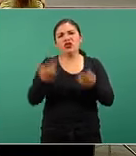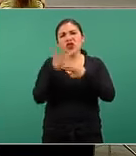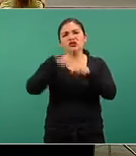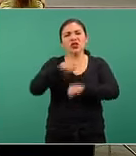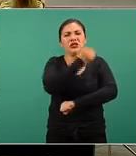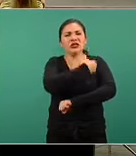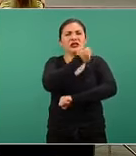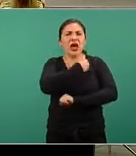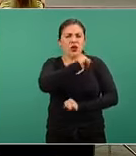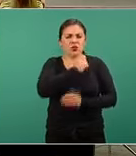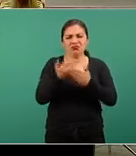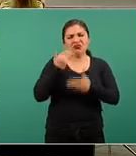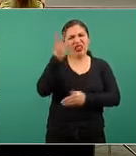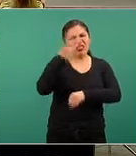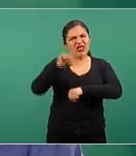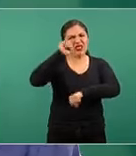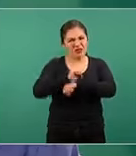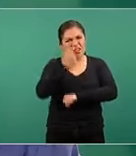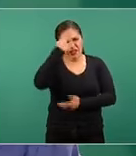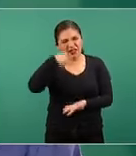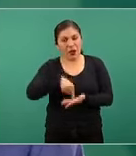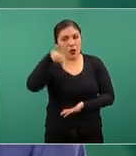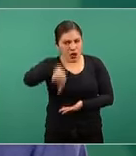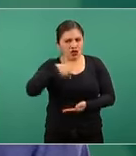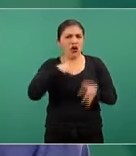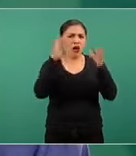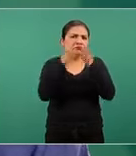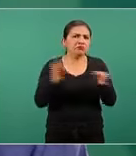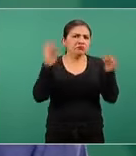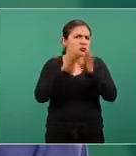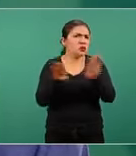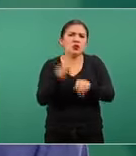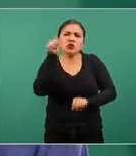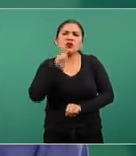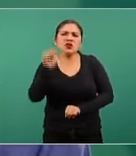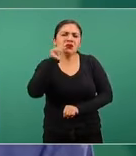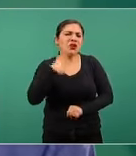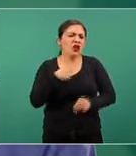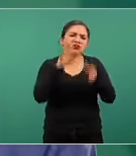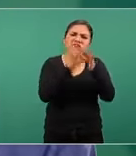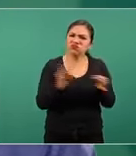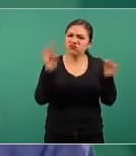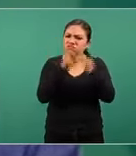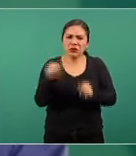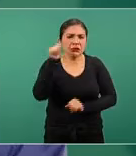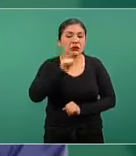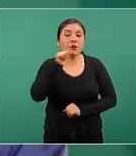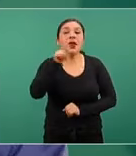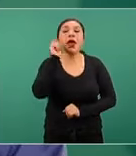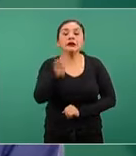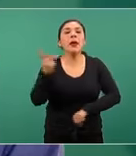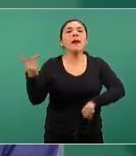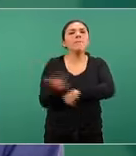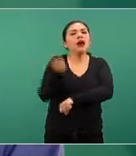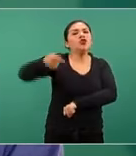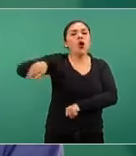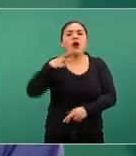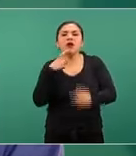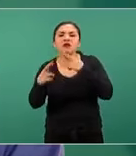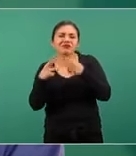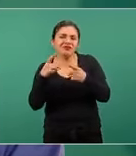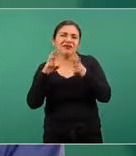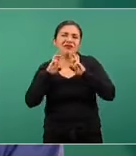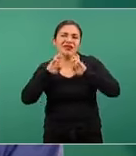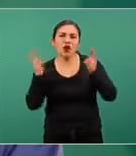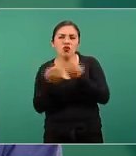hace tres semanas me parece, y comentamos aquí, como lo hacemos siempre en tiempo real, lo que se acordó. Y en ese